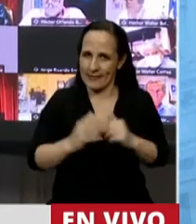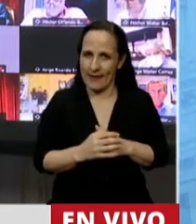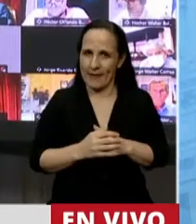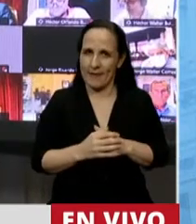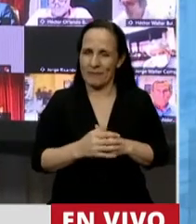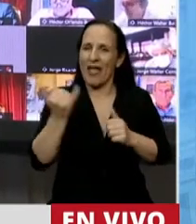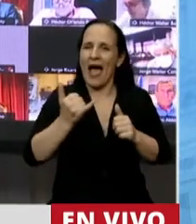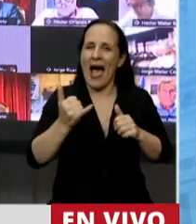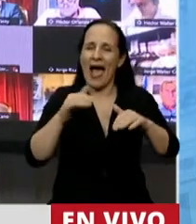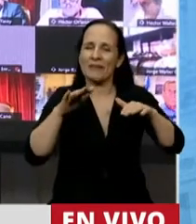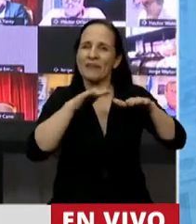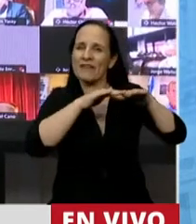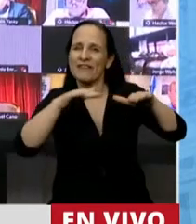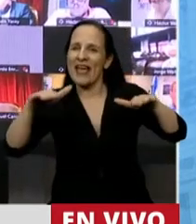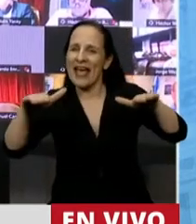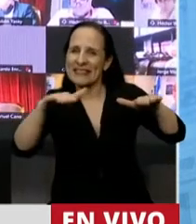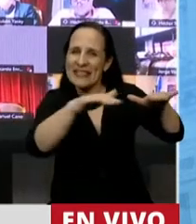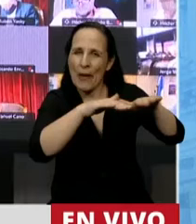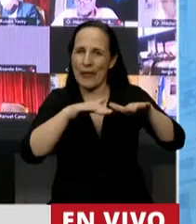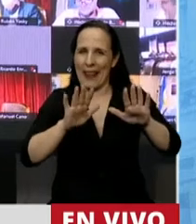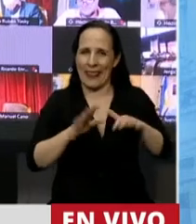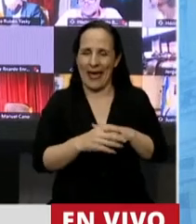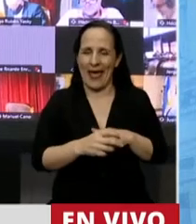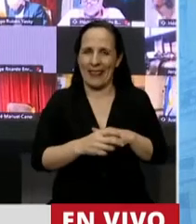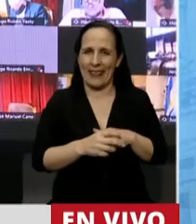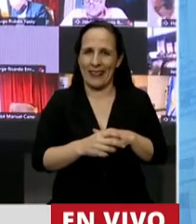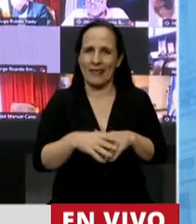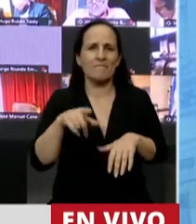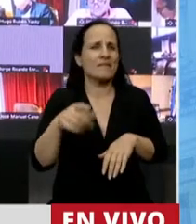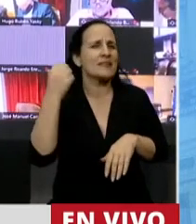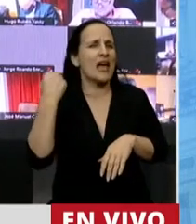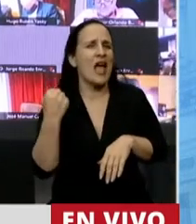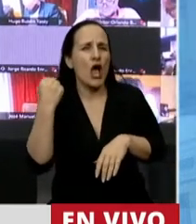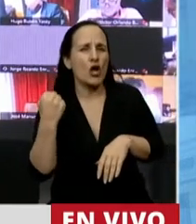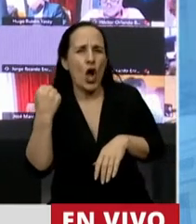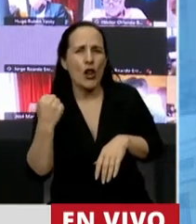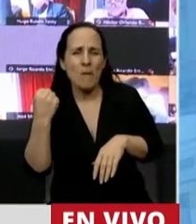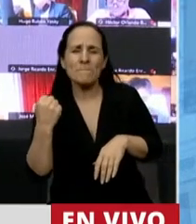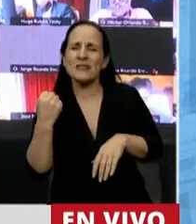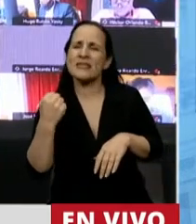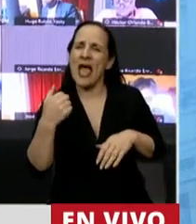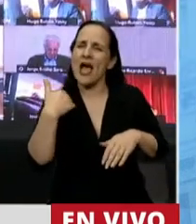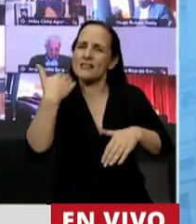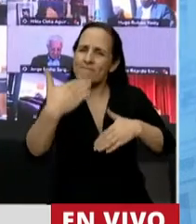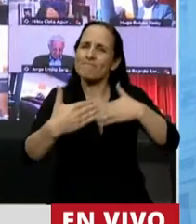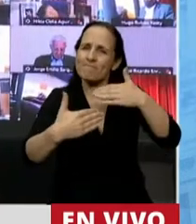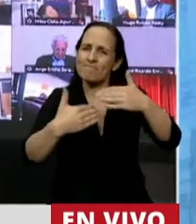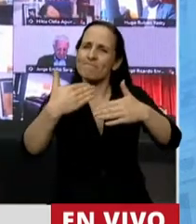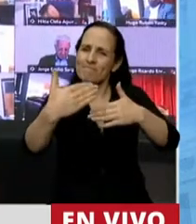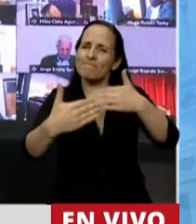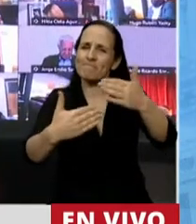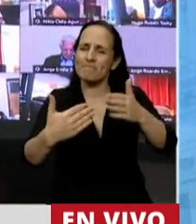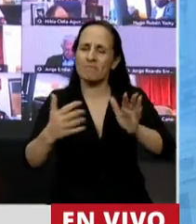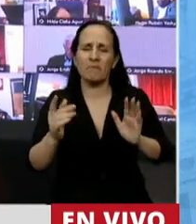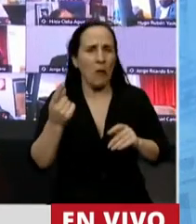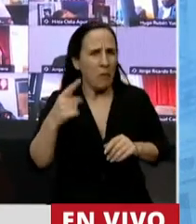estabilidad, es la base de tener economías sustentables en crecimiento. Y sin embargo, en la Argentina,